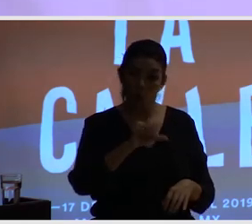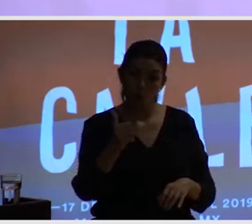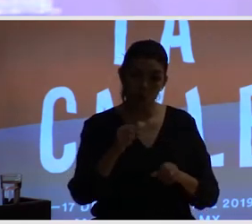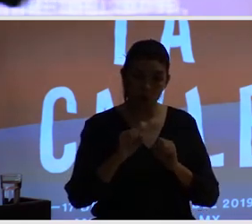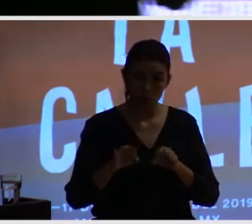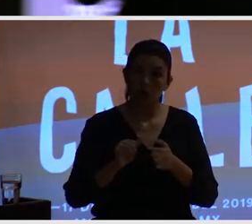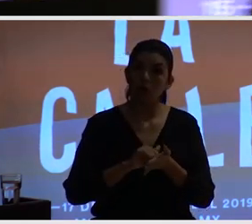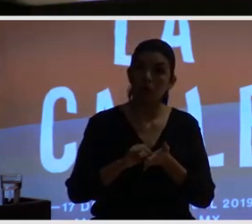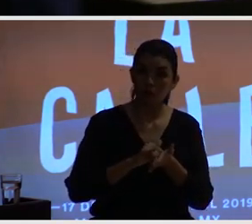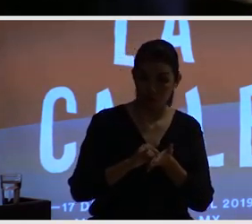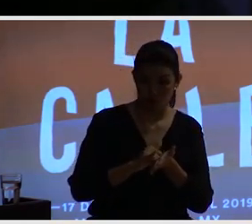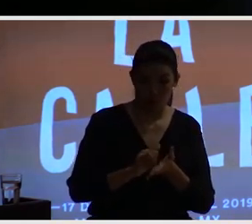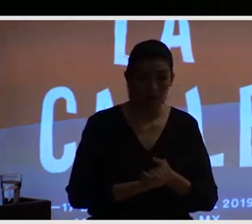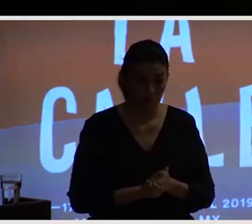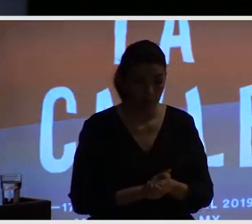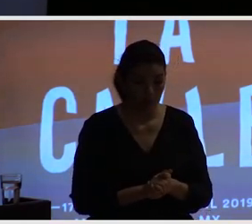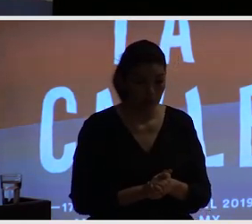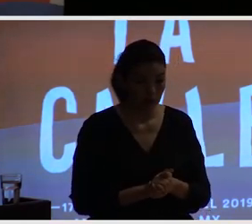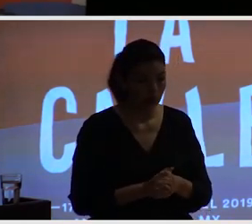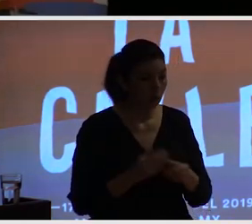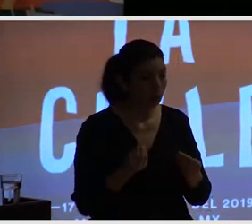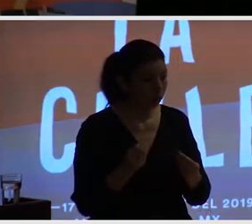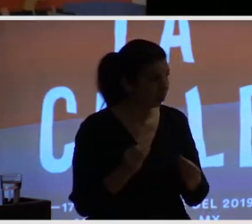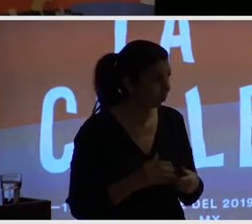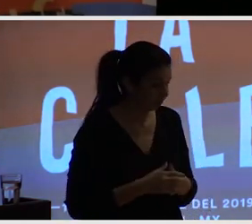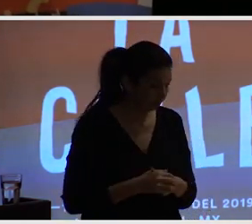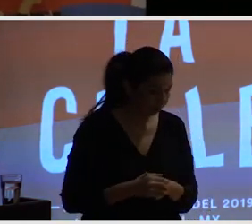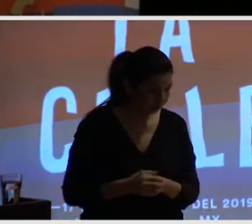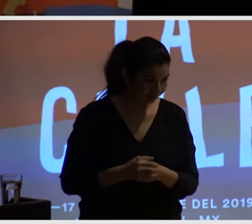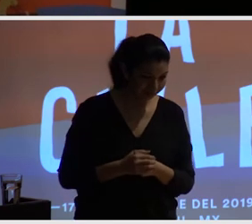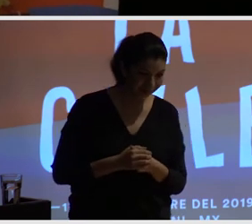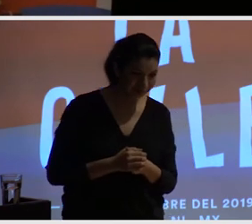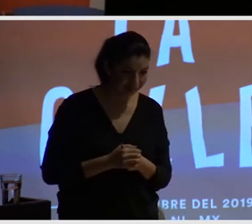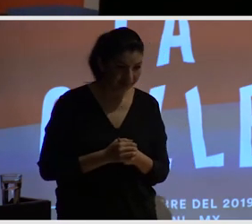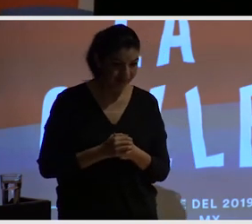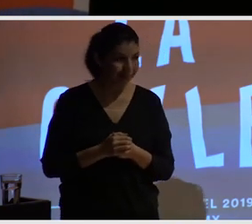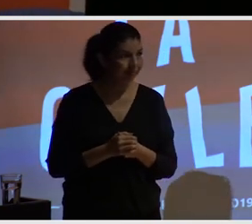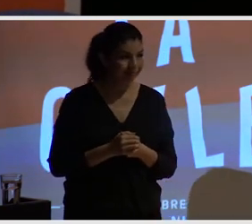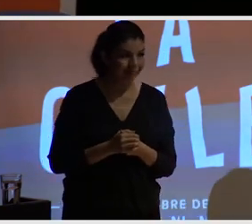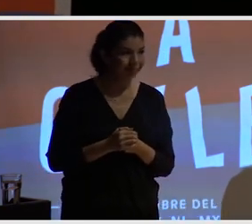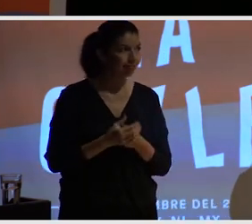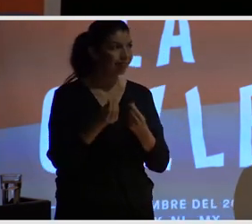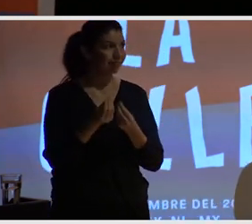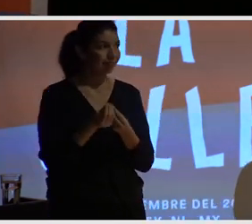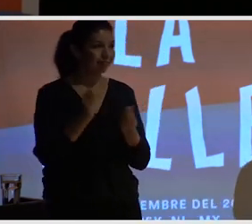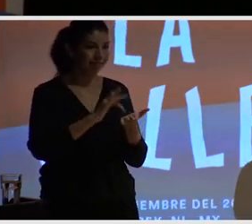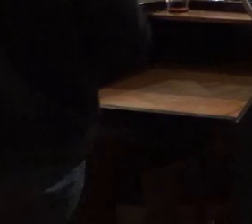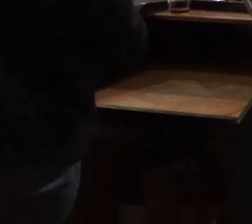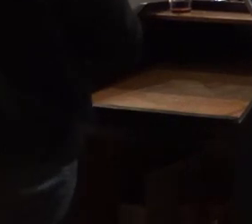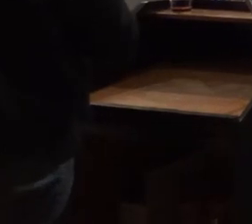se nos acabó el tiempo pero quisiéramos agradecer a Ligo su participación en este onceavo congreso nacional de ciclismo urbano dándole un aplauso